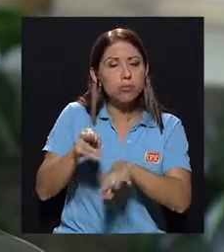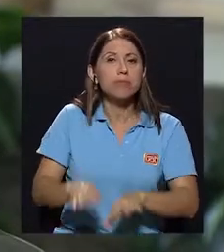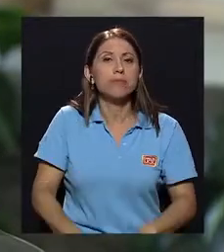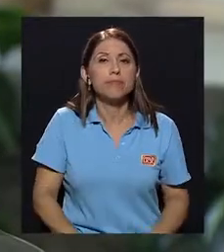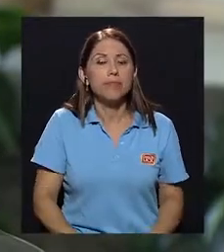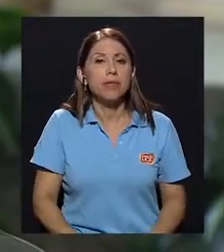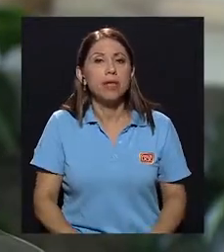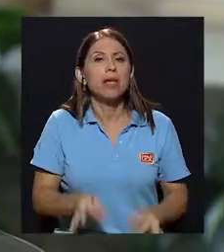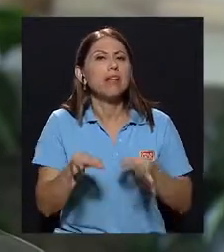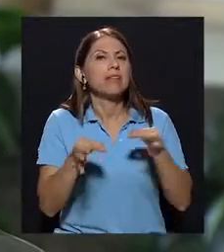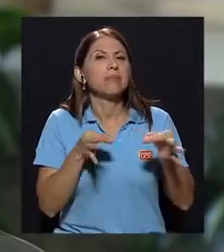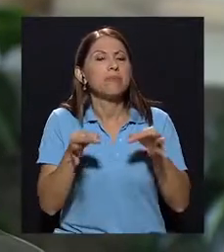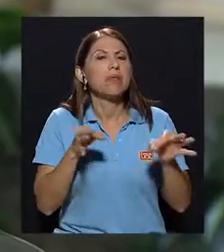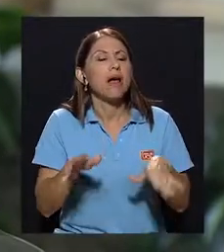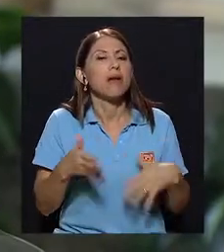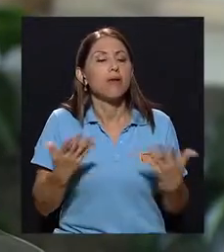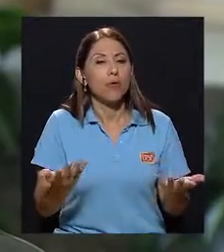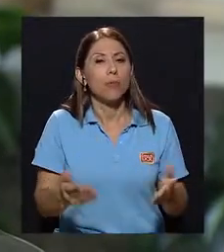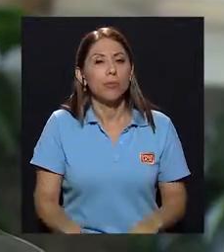¿Cómo lo podemos explicar?